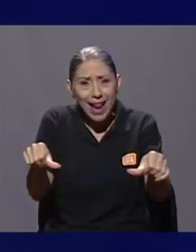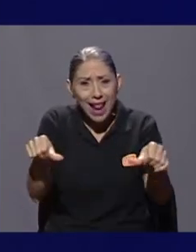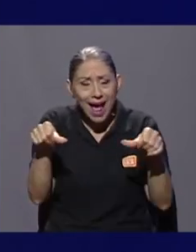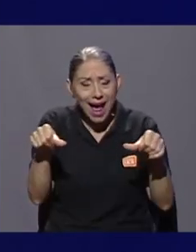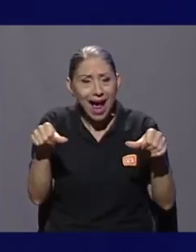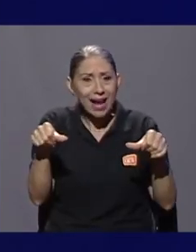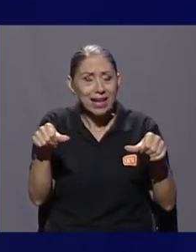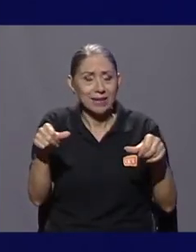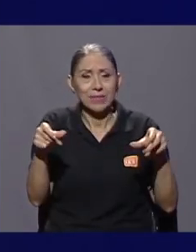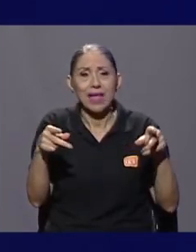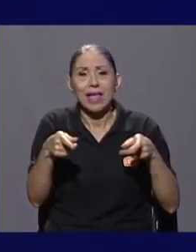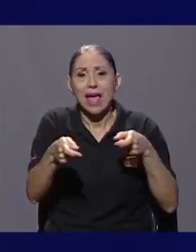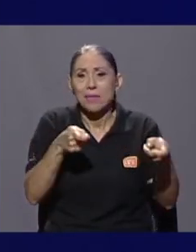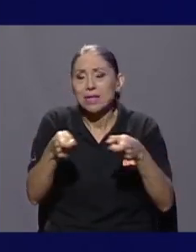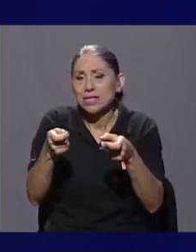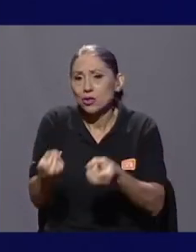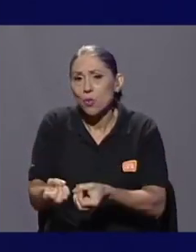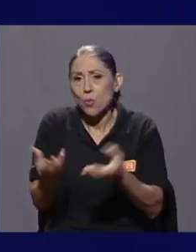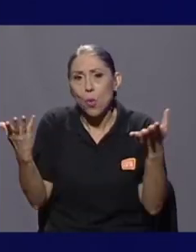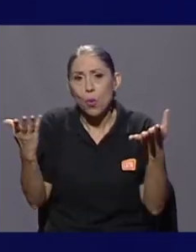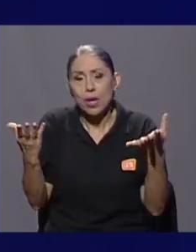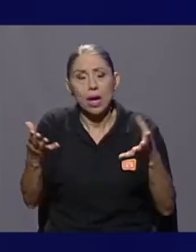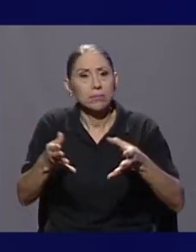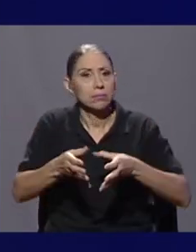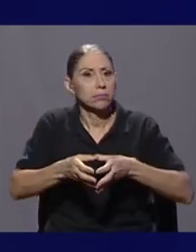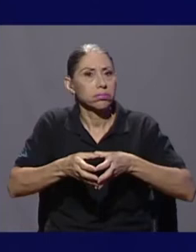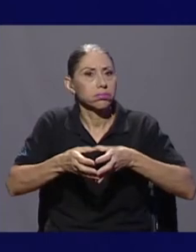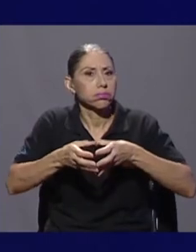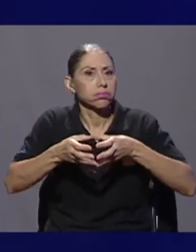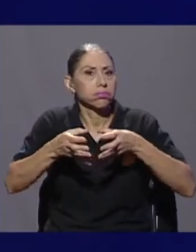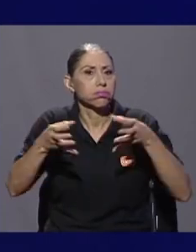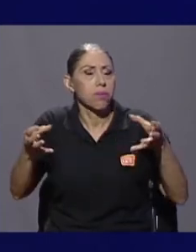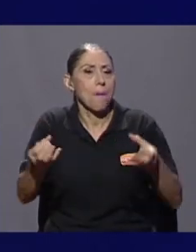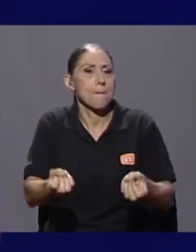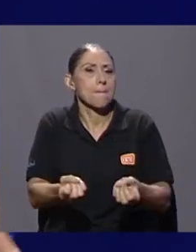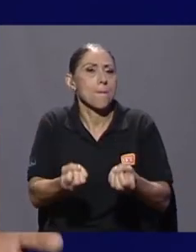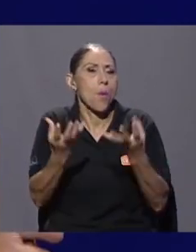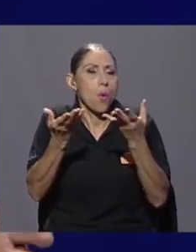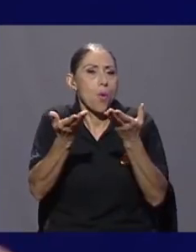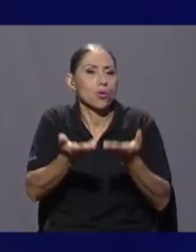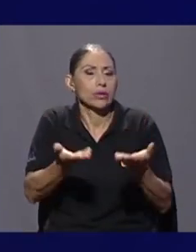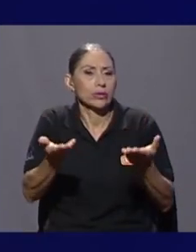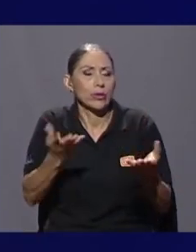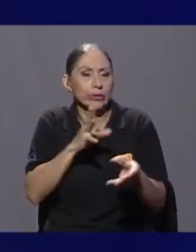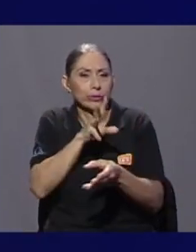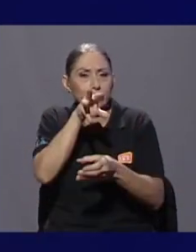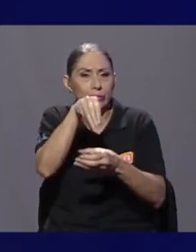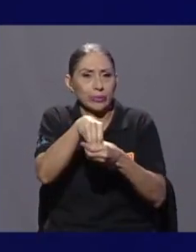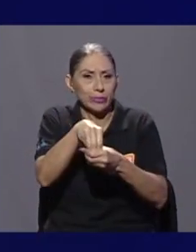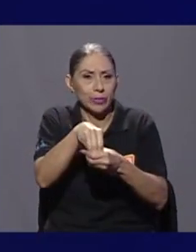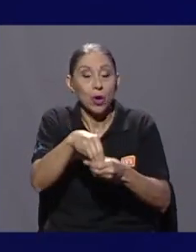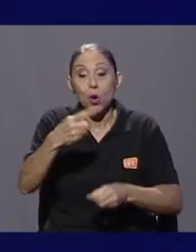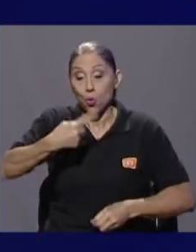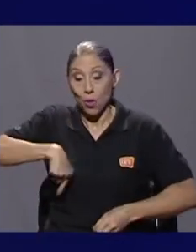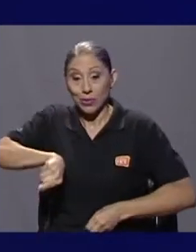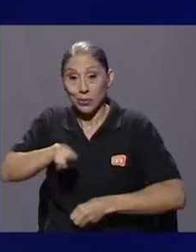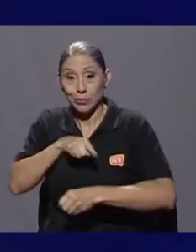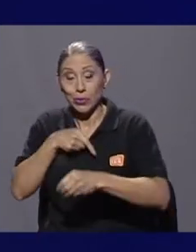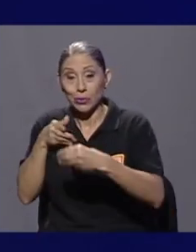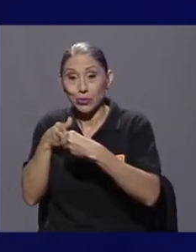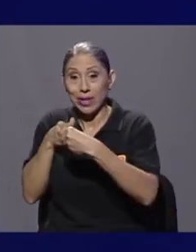infinito y de alguna manera también cuando gerenciamos, cuando lideramos instituciones